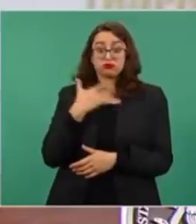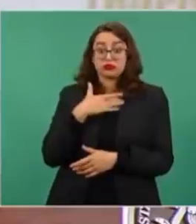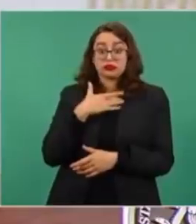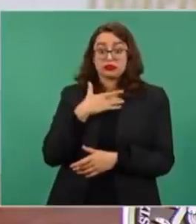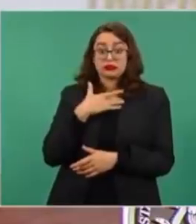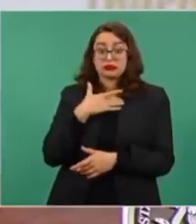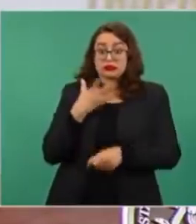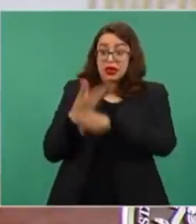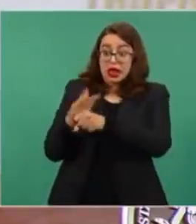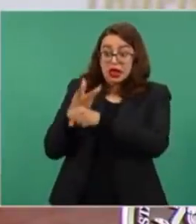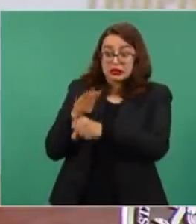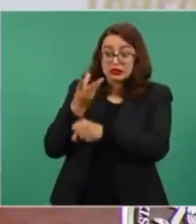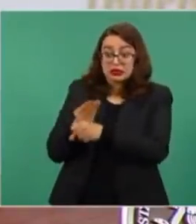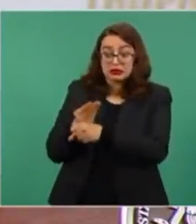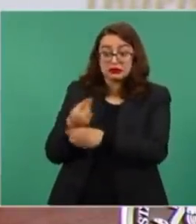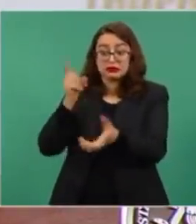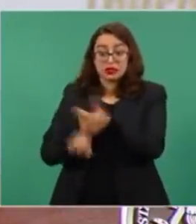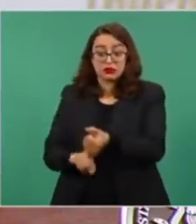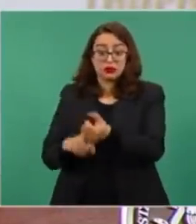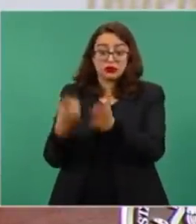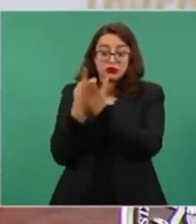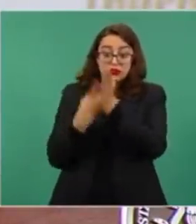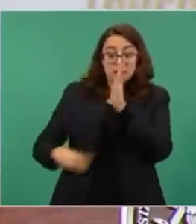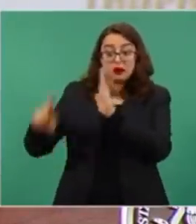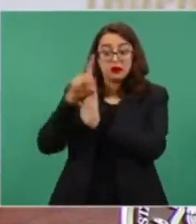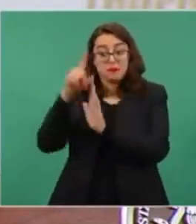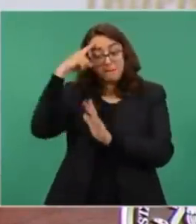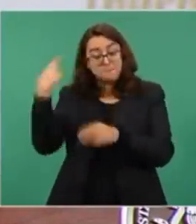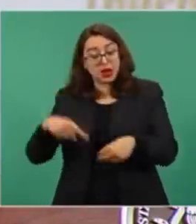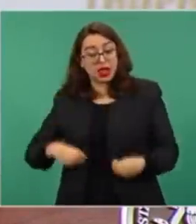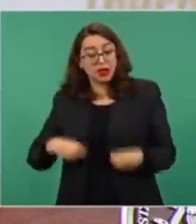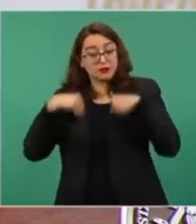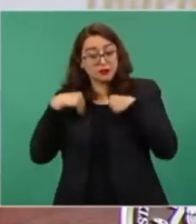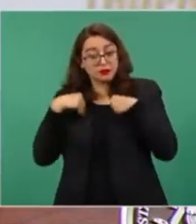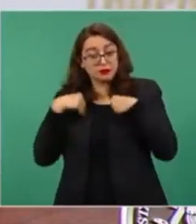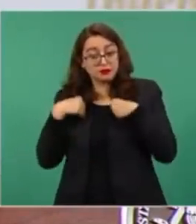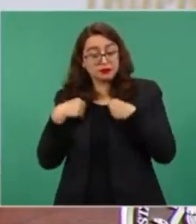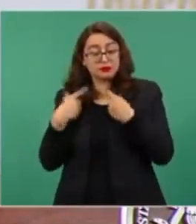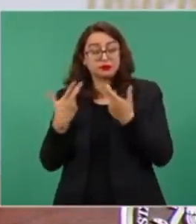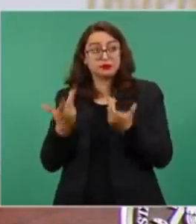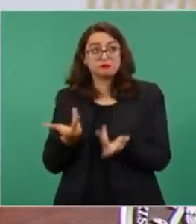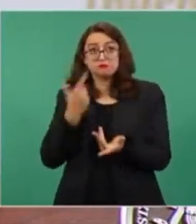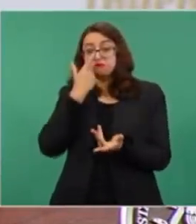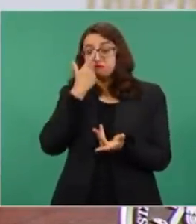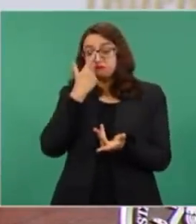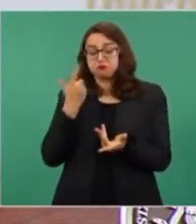tiene un departamento ahí y ahí vive